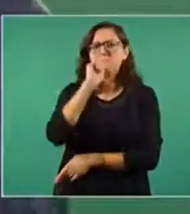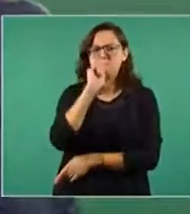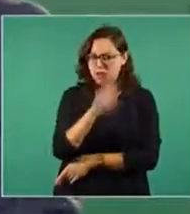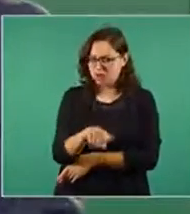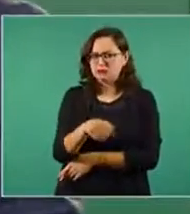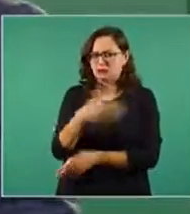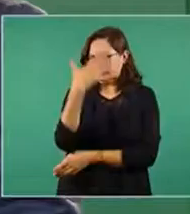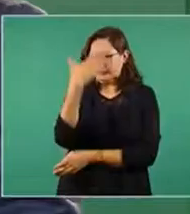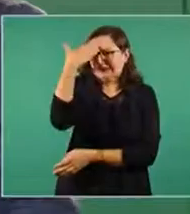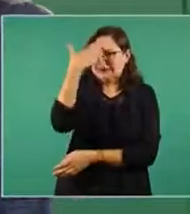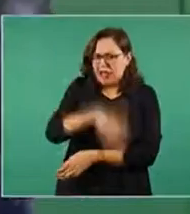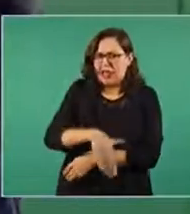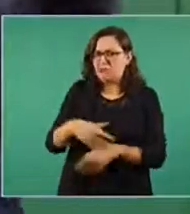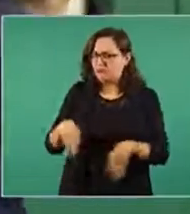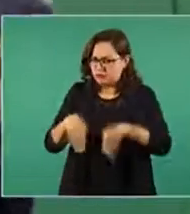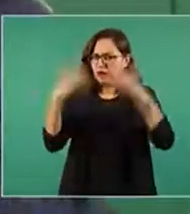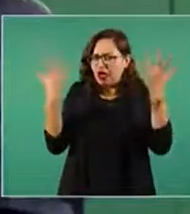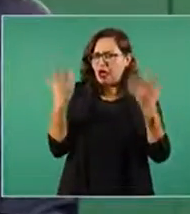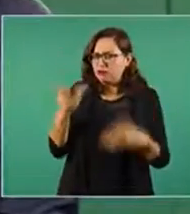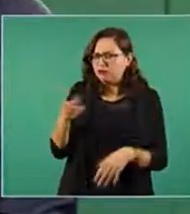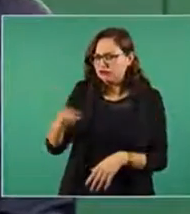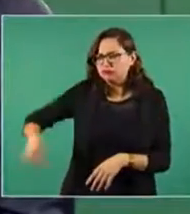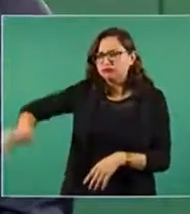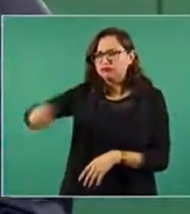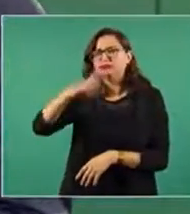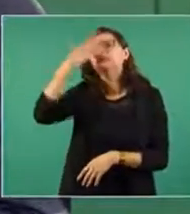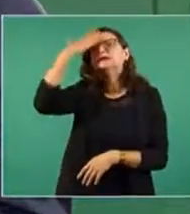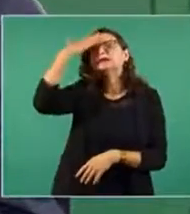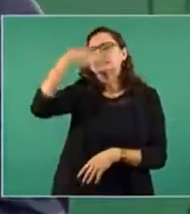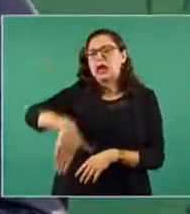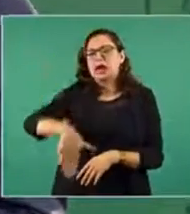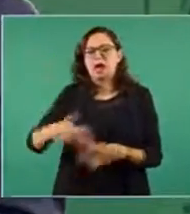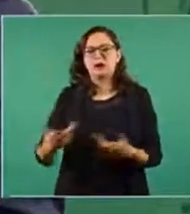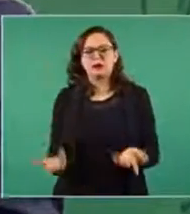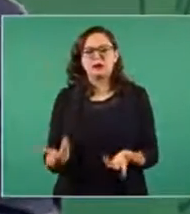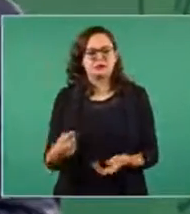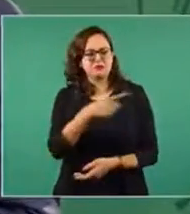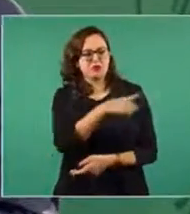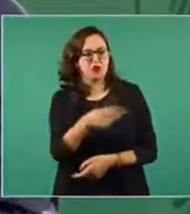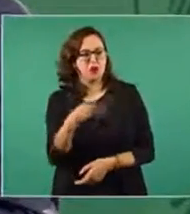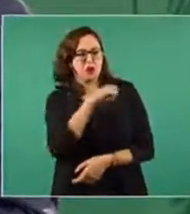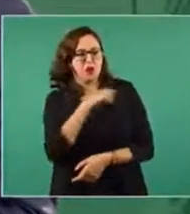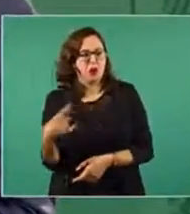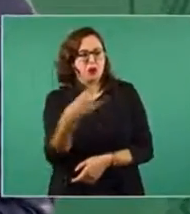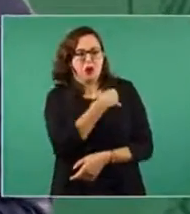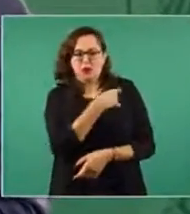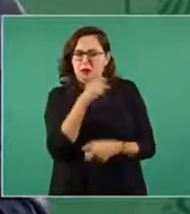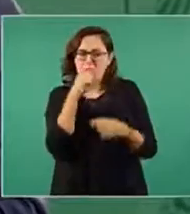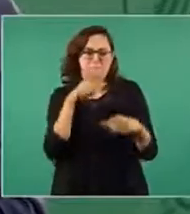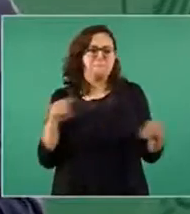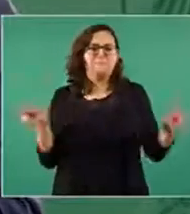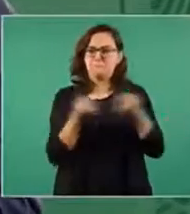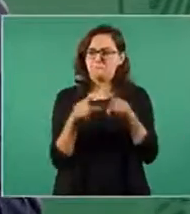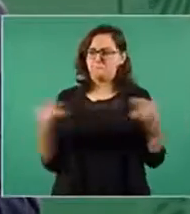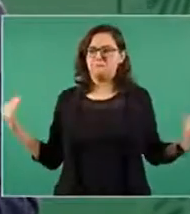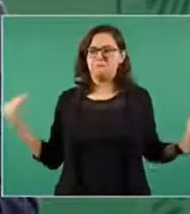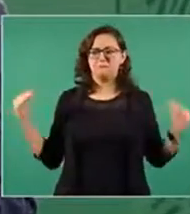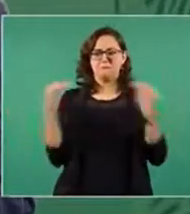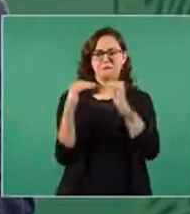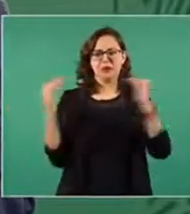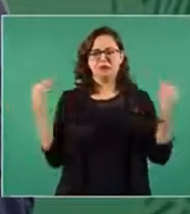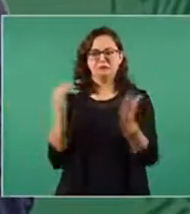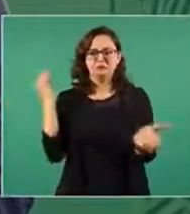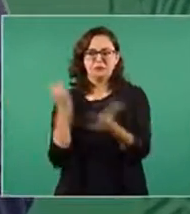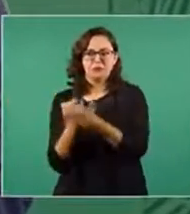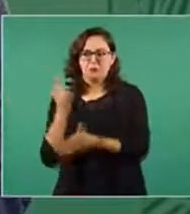presupuesto, lo sabe, igual que la señora o el señor de clase media